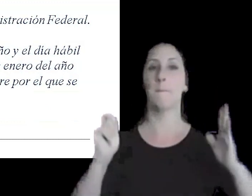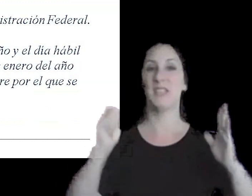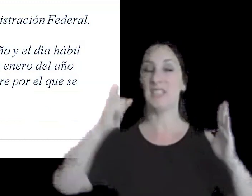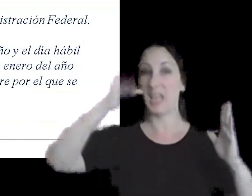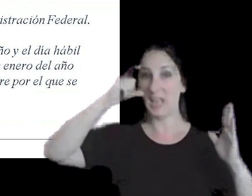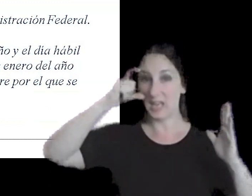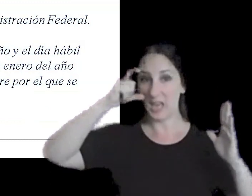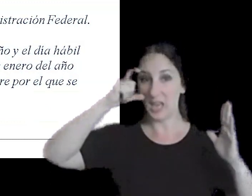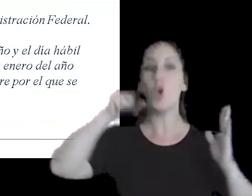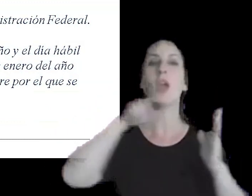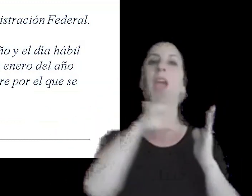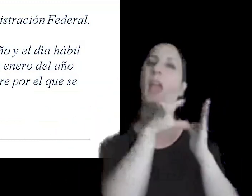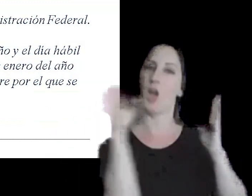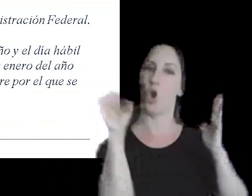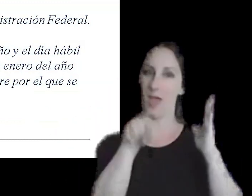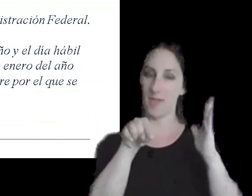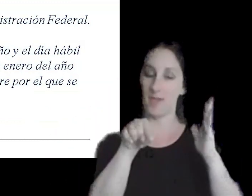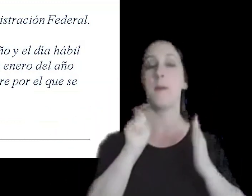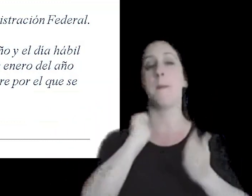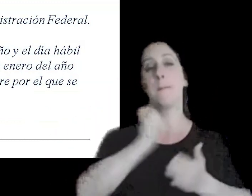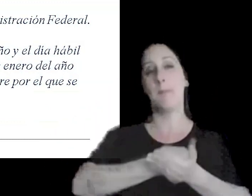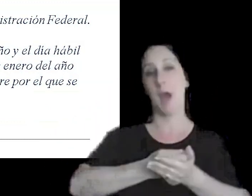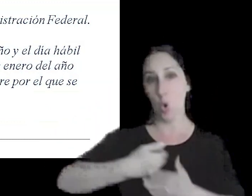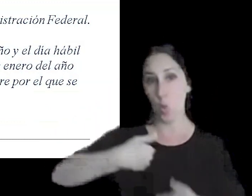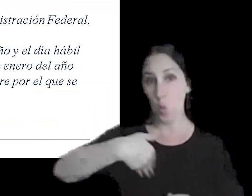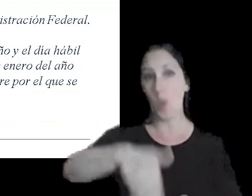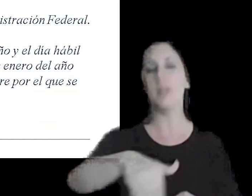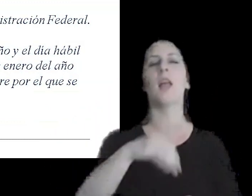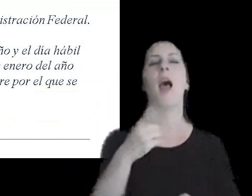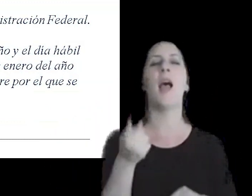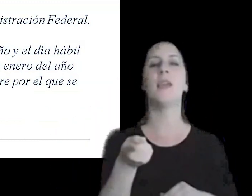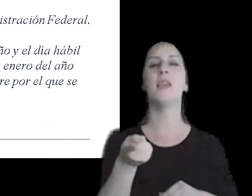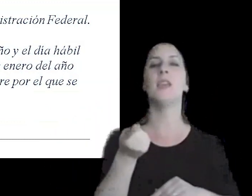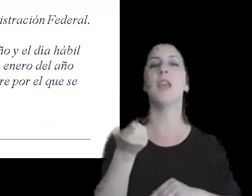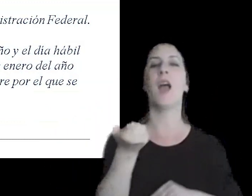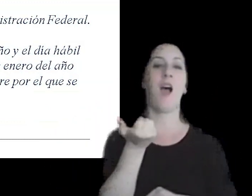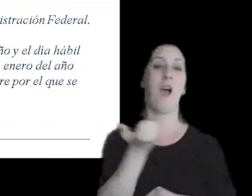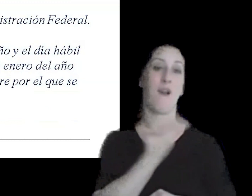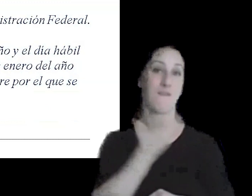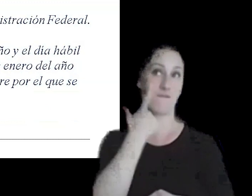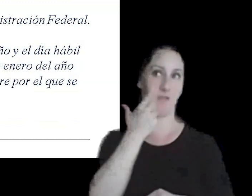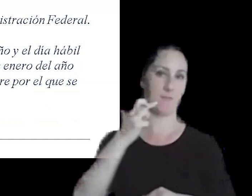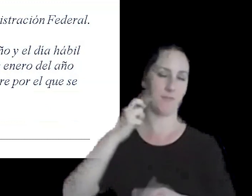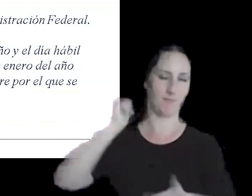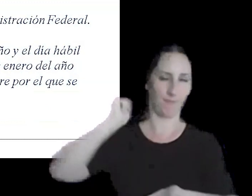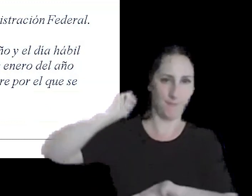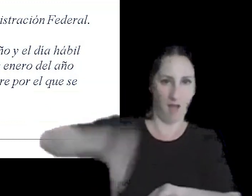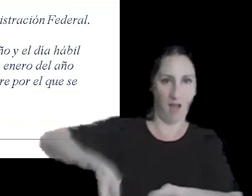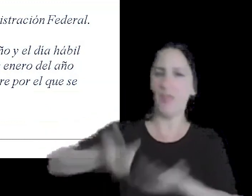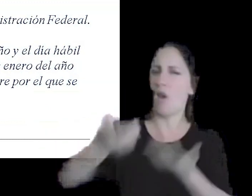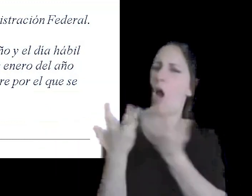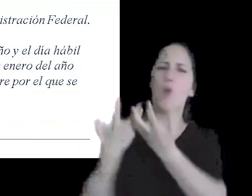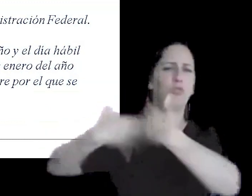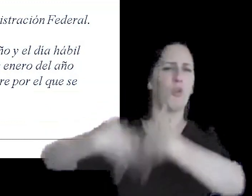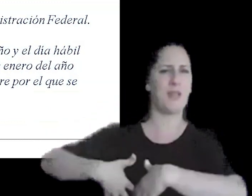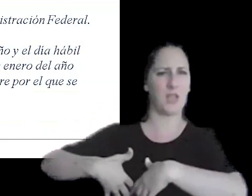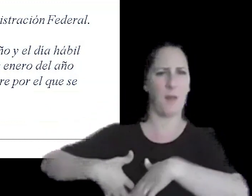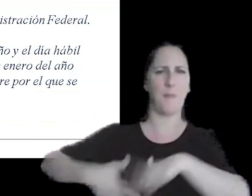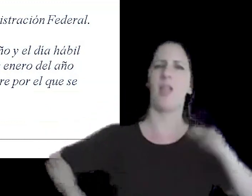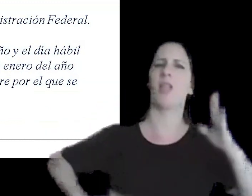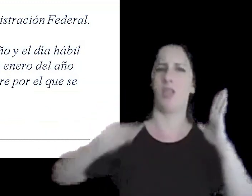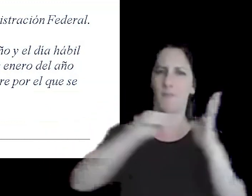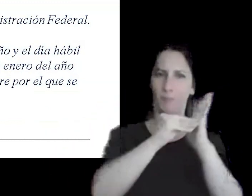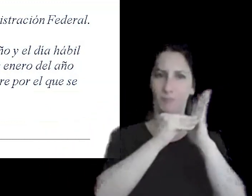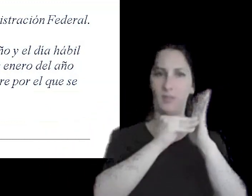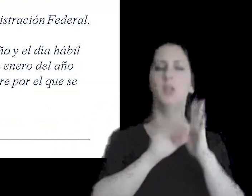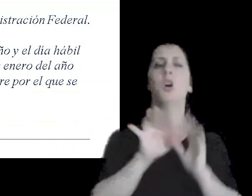ejerciendo la opción este pago a cuenta lo va a determinar la administración en forma automática la opción